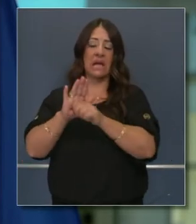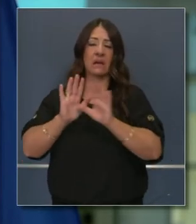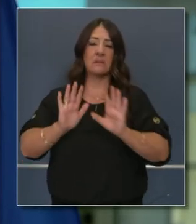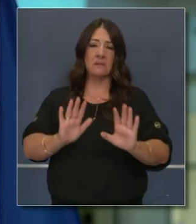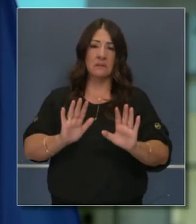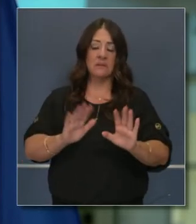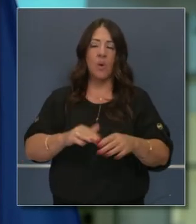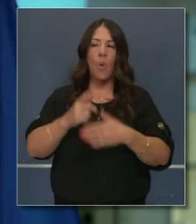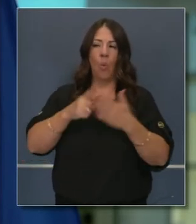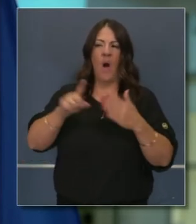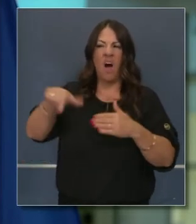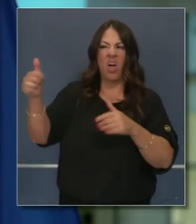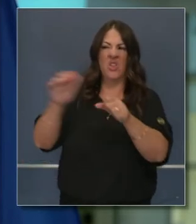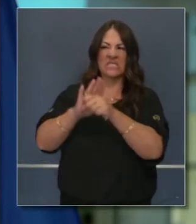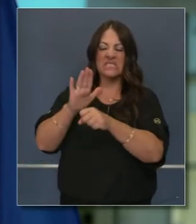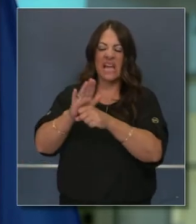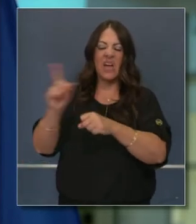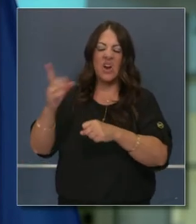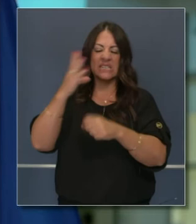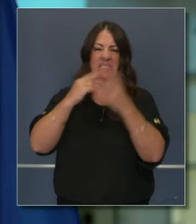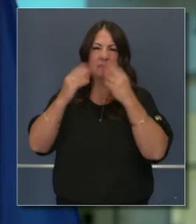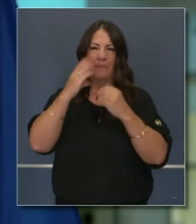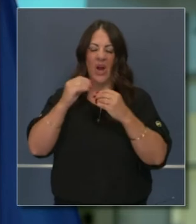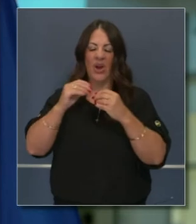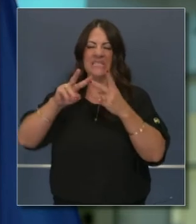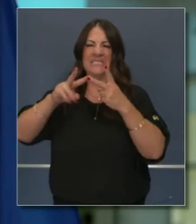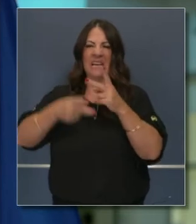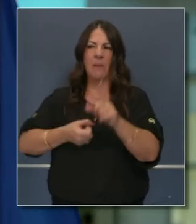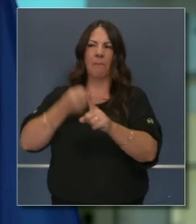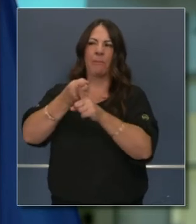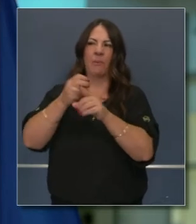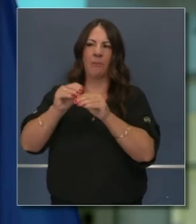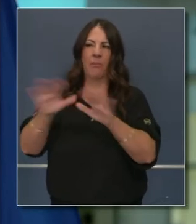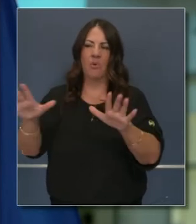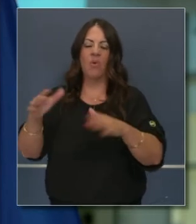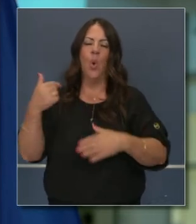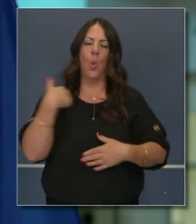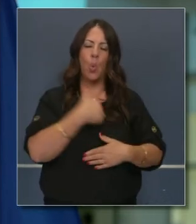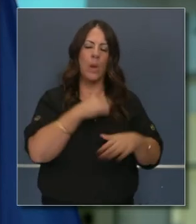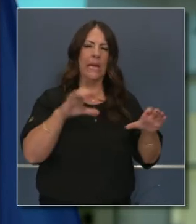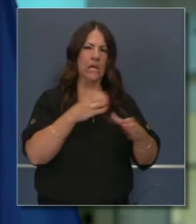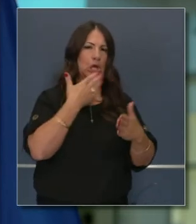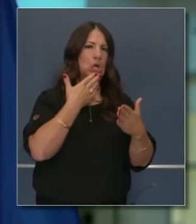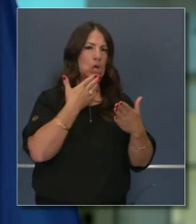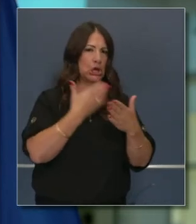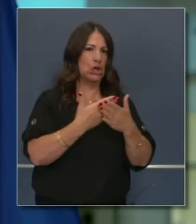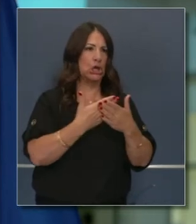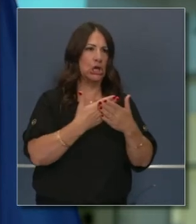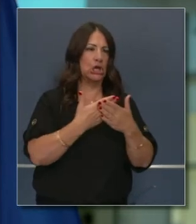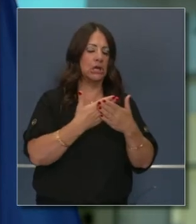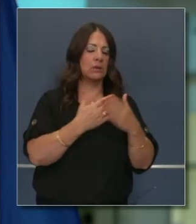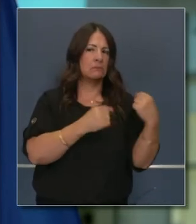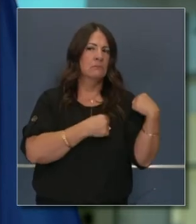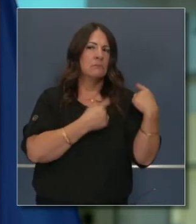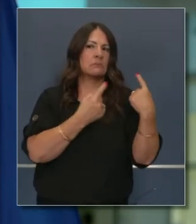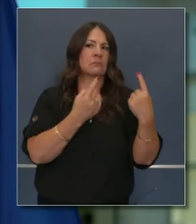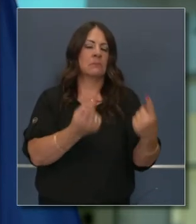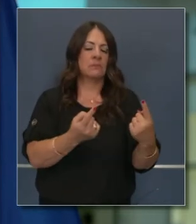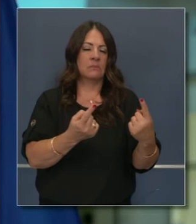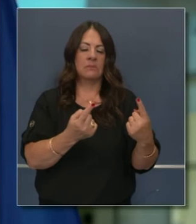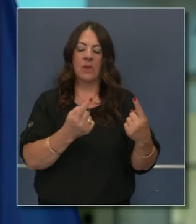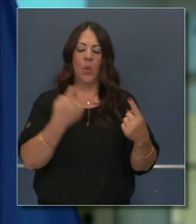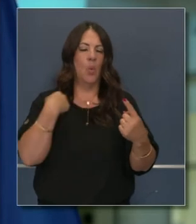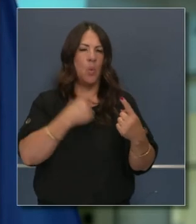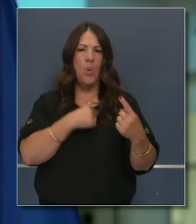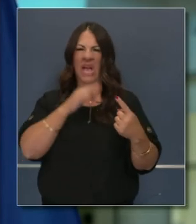estados que han tenido cuando lo que ellos dicen, lo que ellos llaman como segunda ola, para nosotros era la primera ola y nos fue mejor. Nunca superamos 8